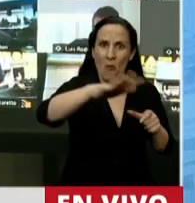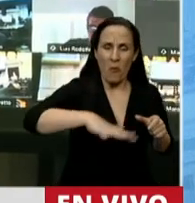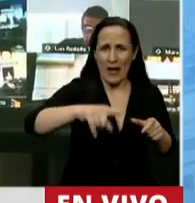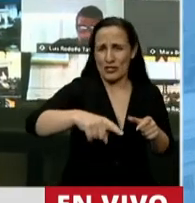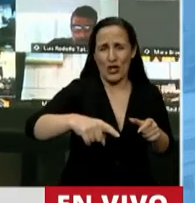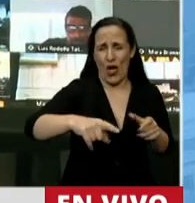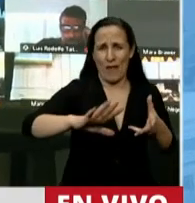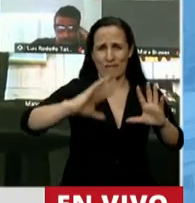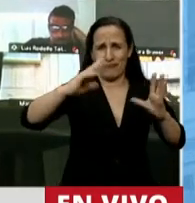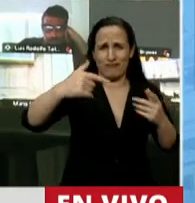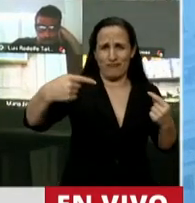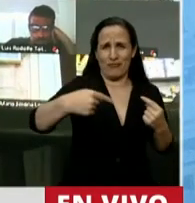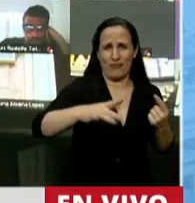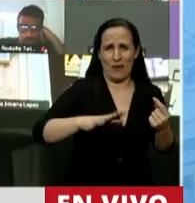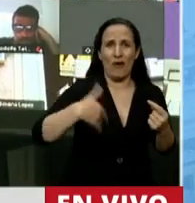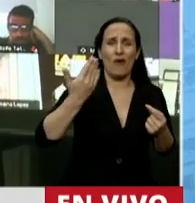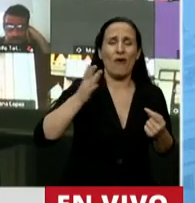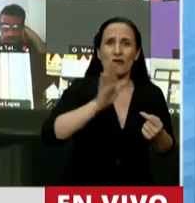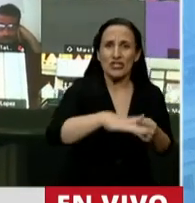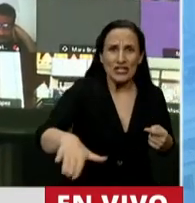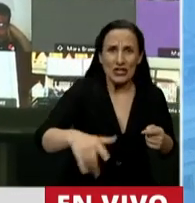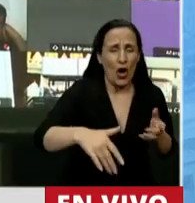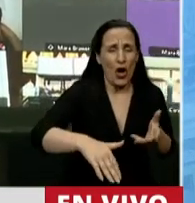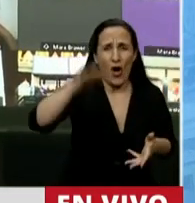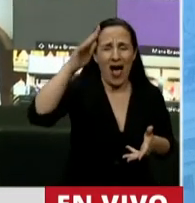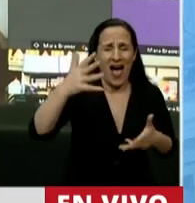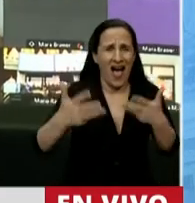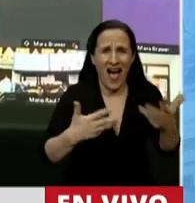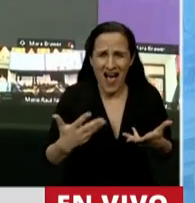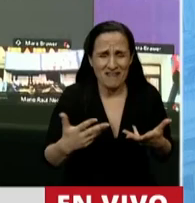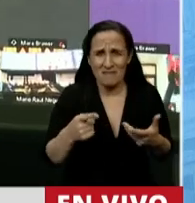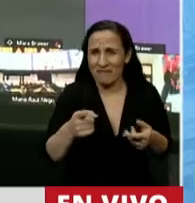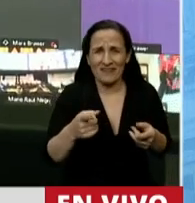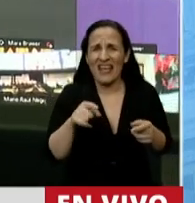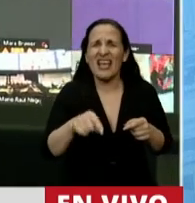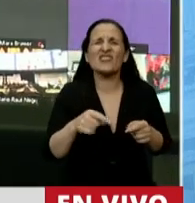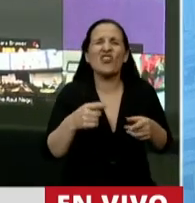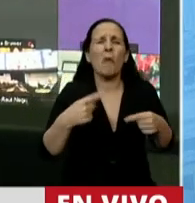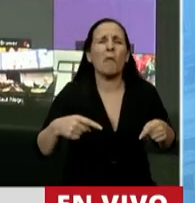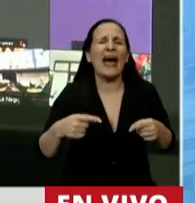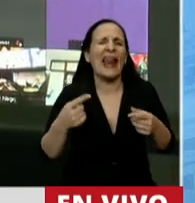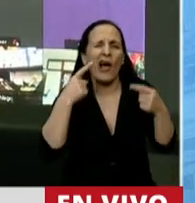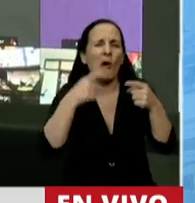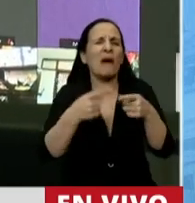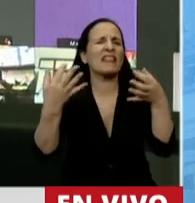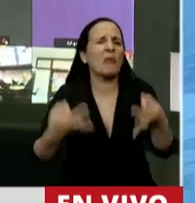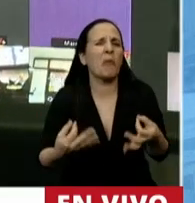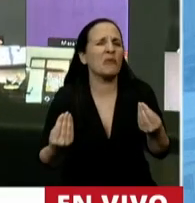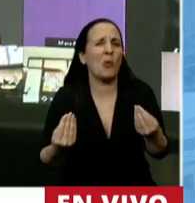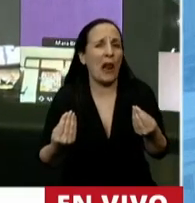hipotecando el futuro de los más chicos. Esto, si no es populismo tributario, ¿qué es, Presidenta? Muchas gracias.